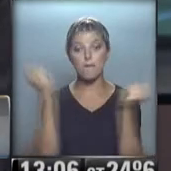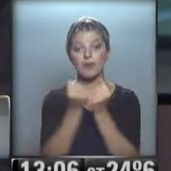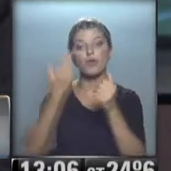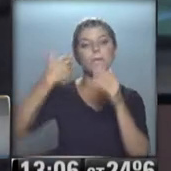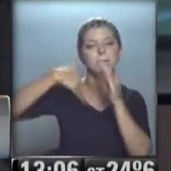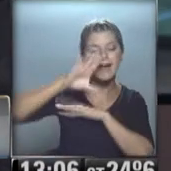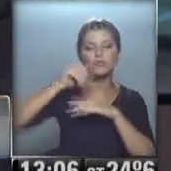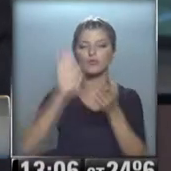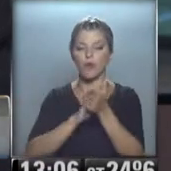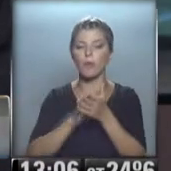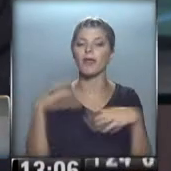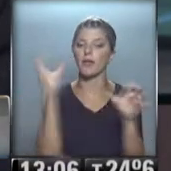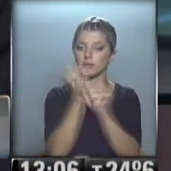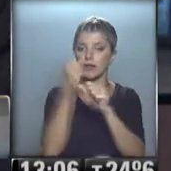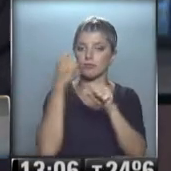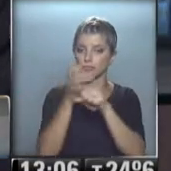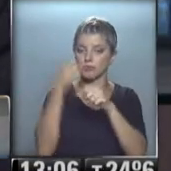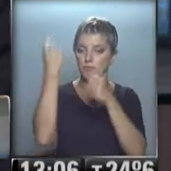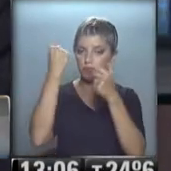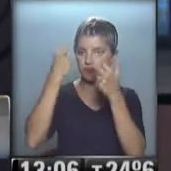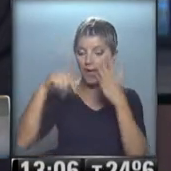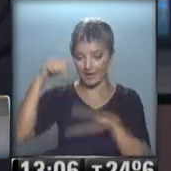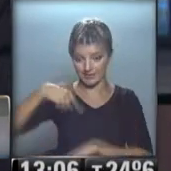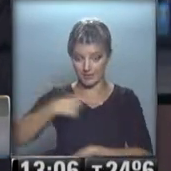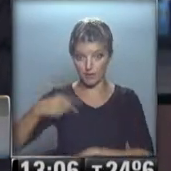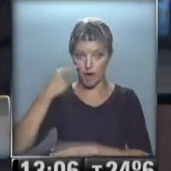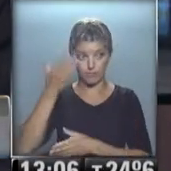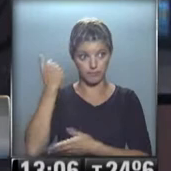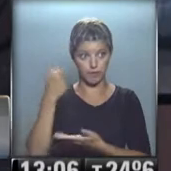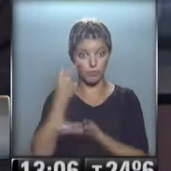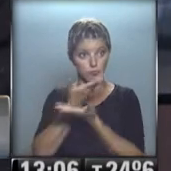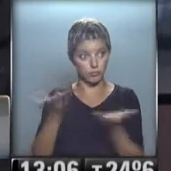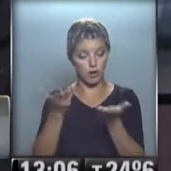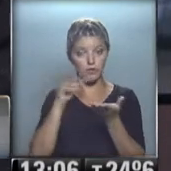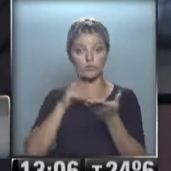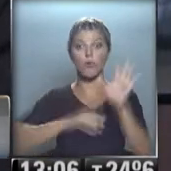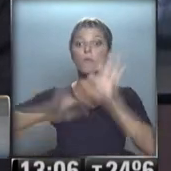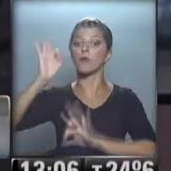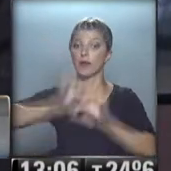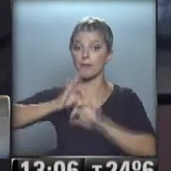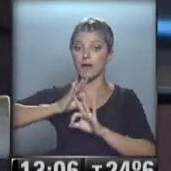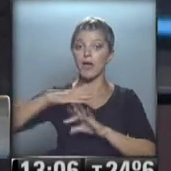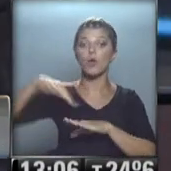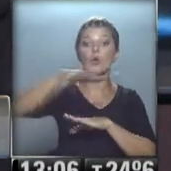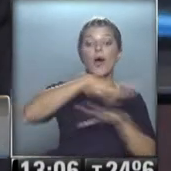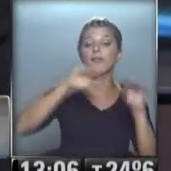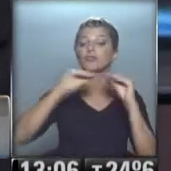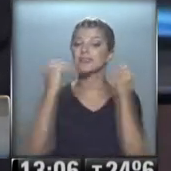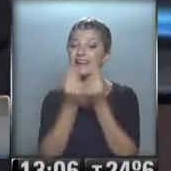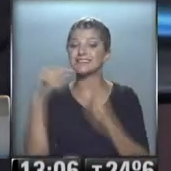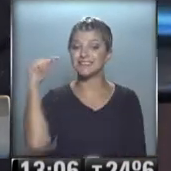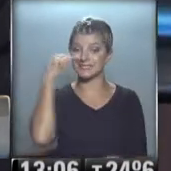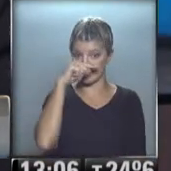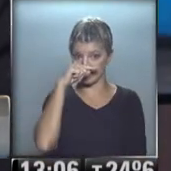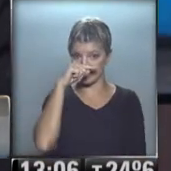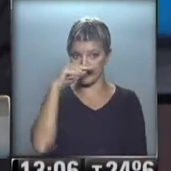transporte urbano, se vio reflejado esta semana en el lanzamiento de un programa de inversiones en siete ciudades, ciudades capitales